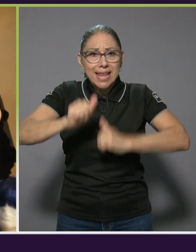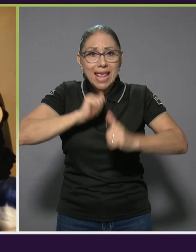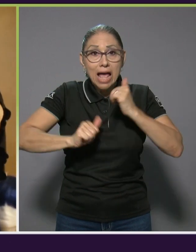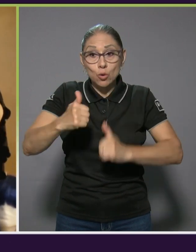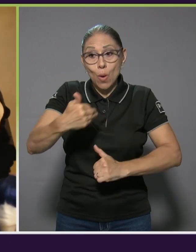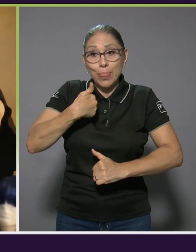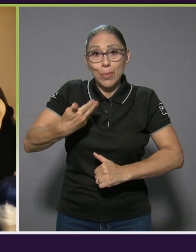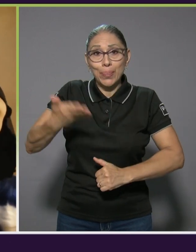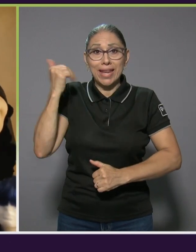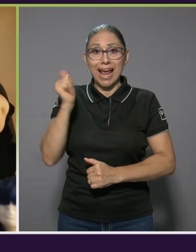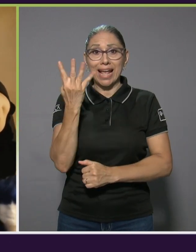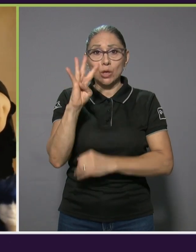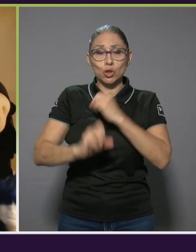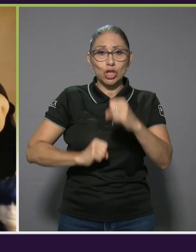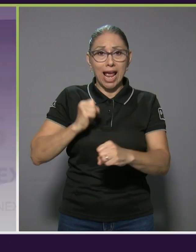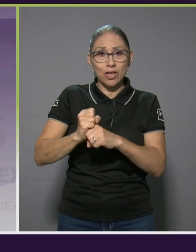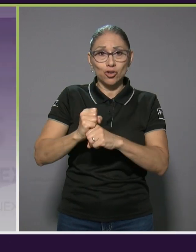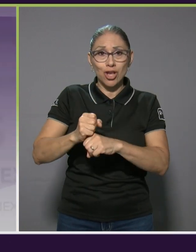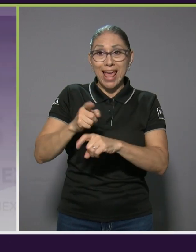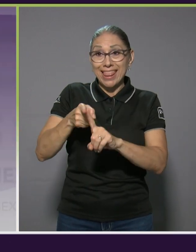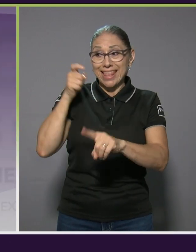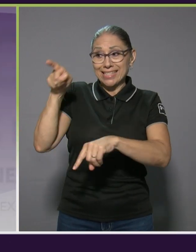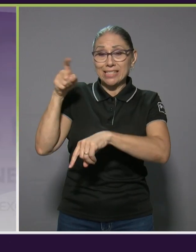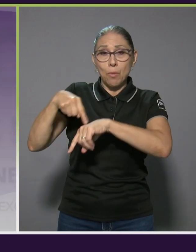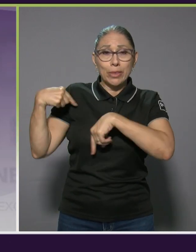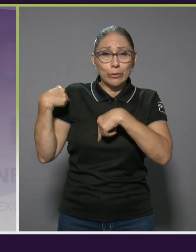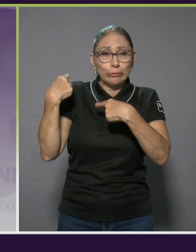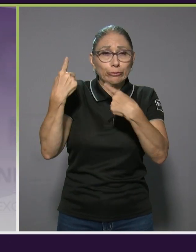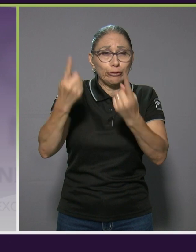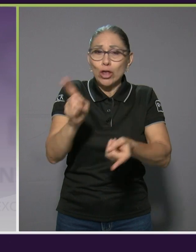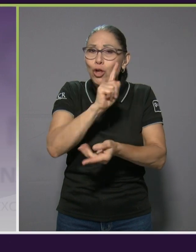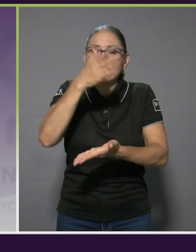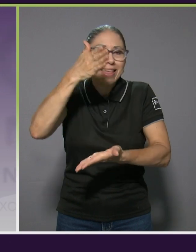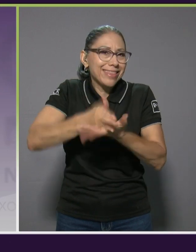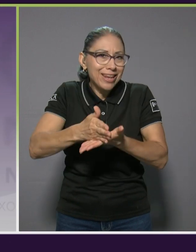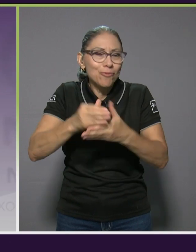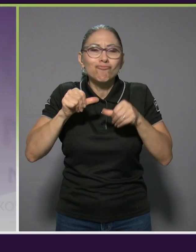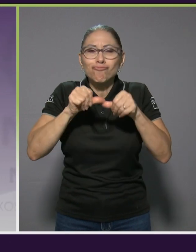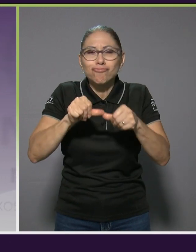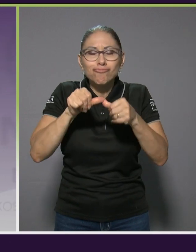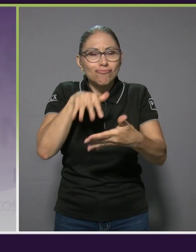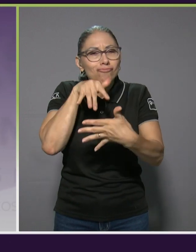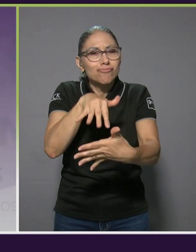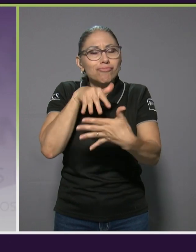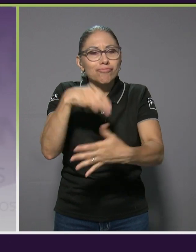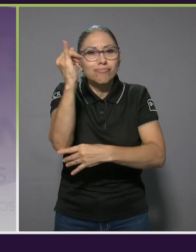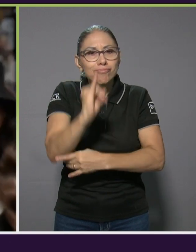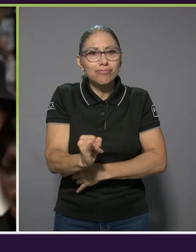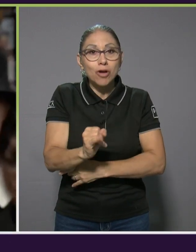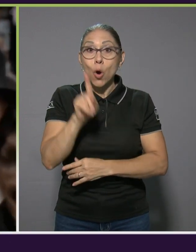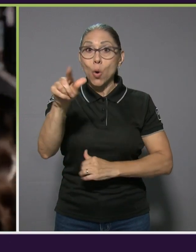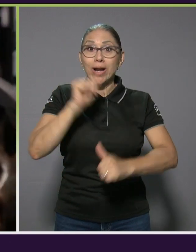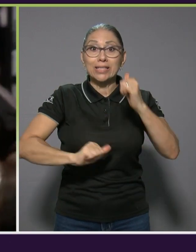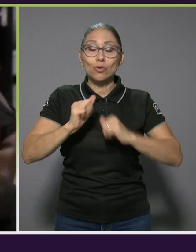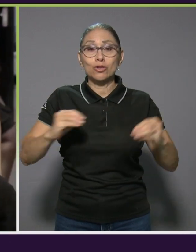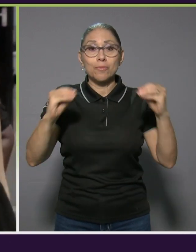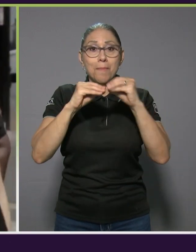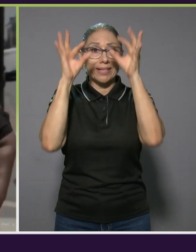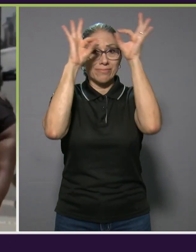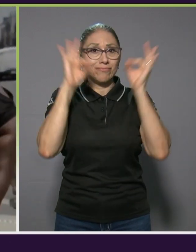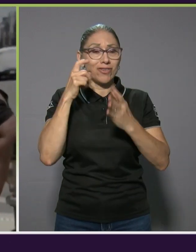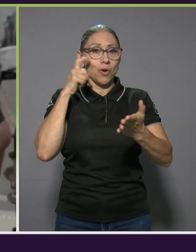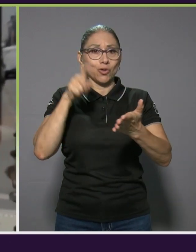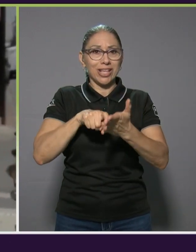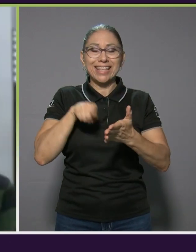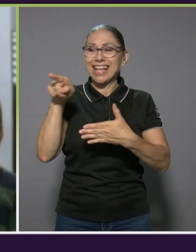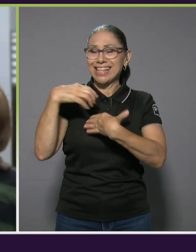años y desde entonces no se ha detenido en su formación artística. Una de sus actuaciones más reconocidas es la que